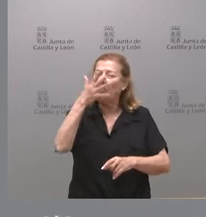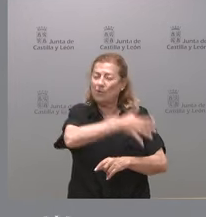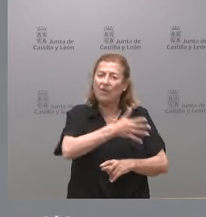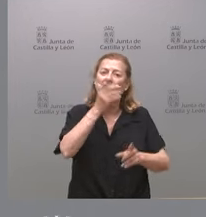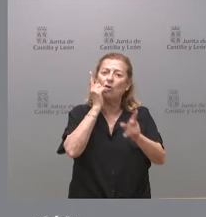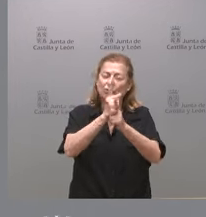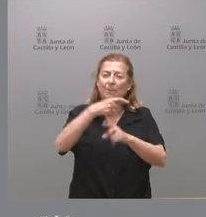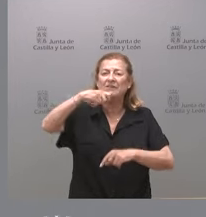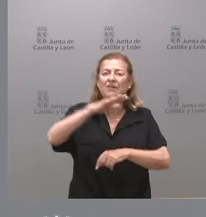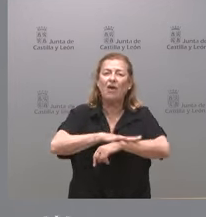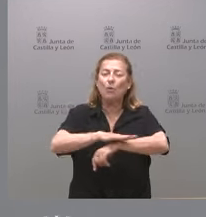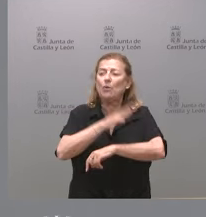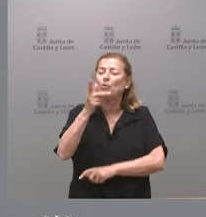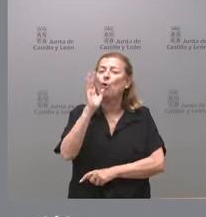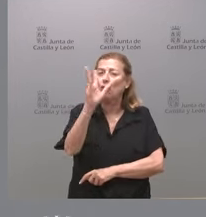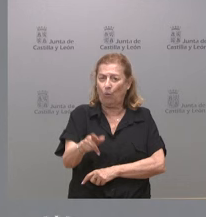por robo